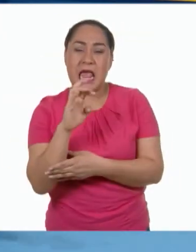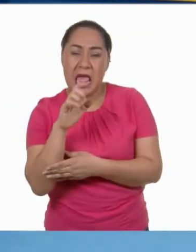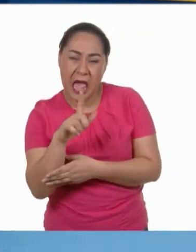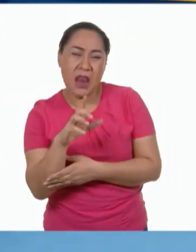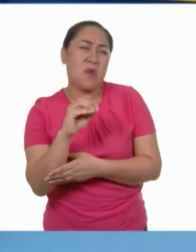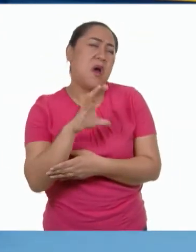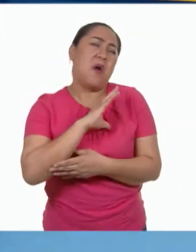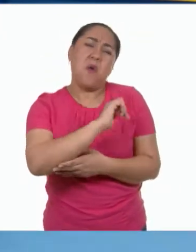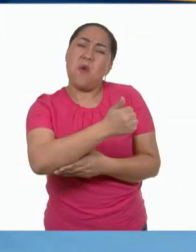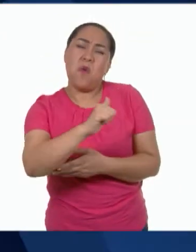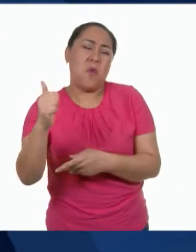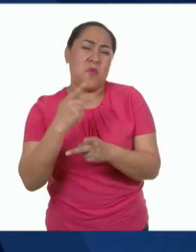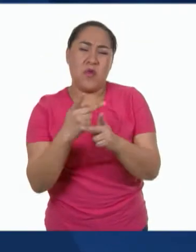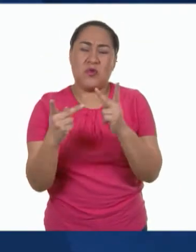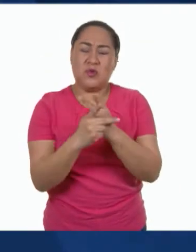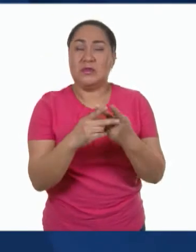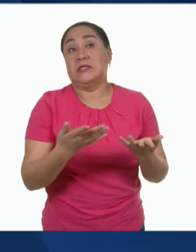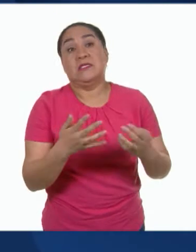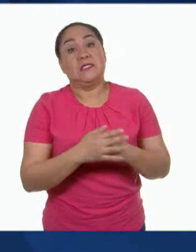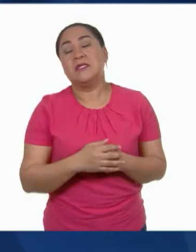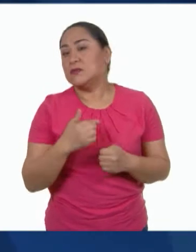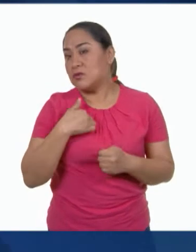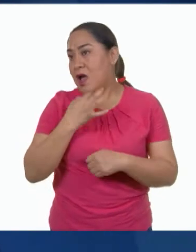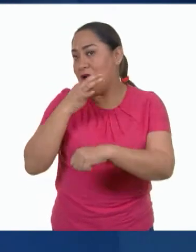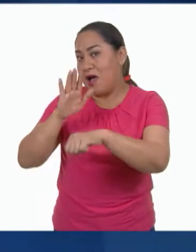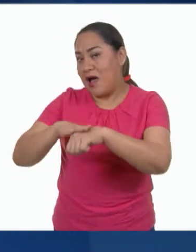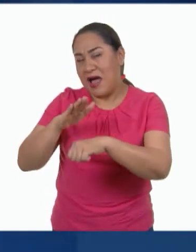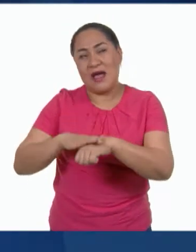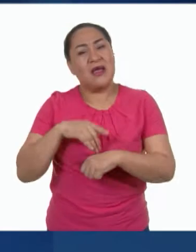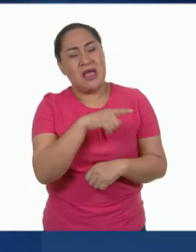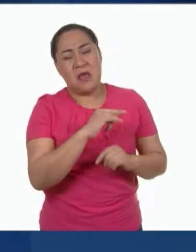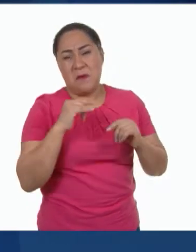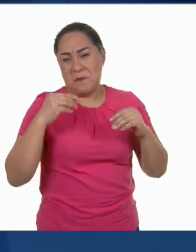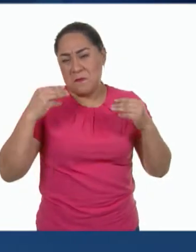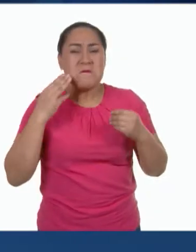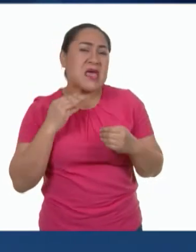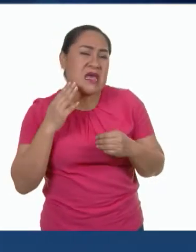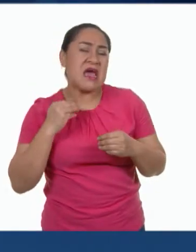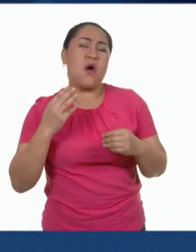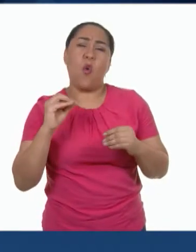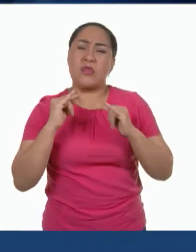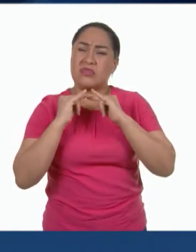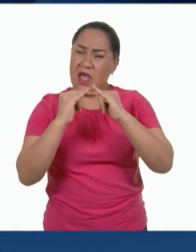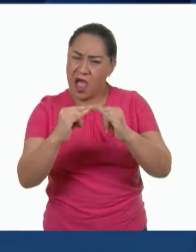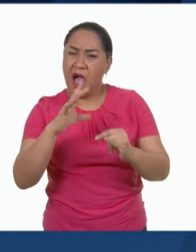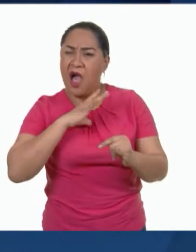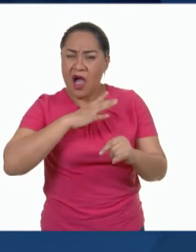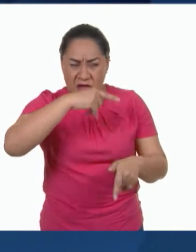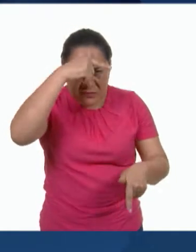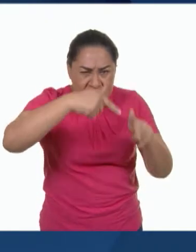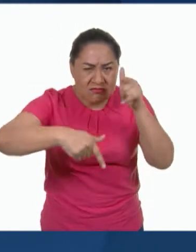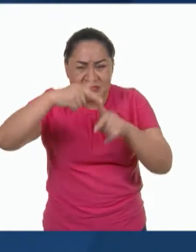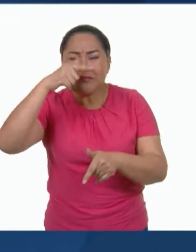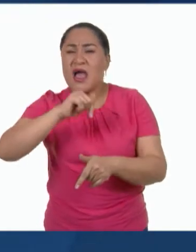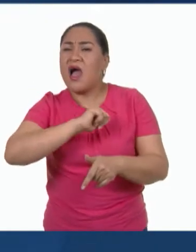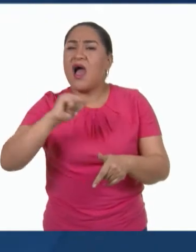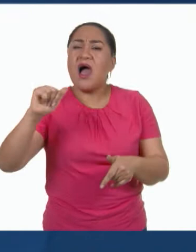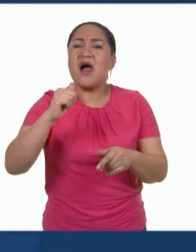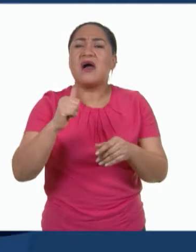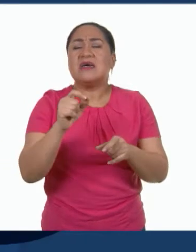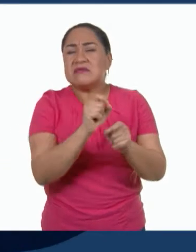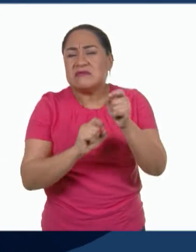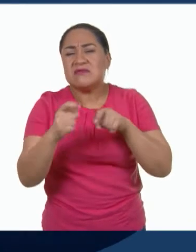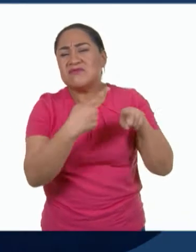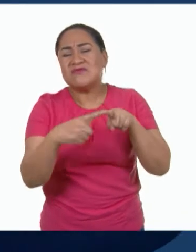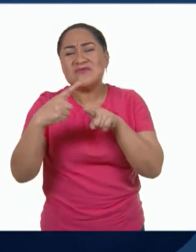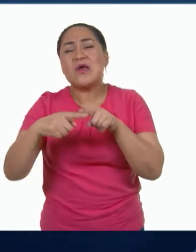otros productos similares. Les dije que en el mercado o en el tianguis podíamos encontrar diversos cereales a granel, pero insistieron